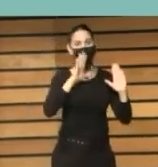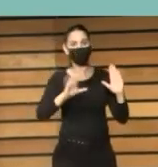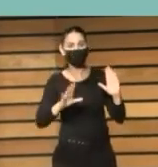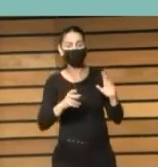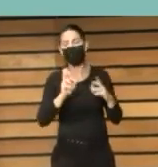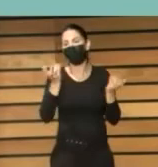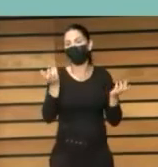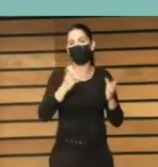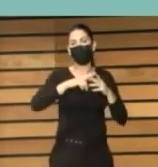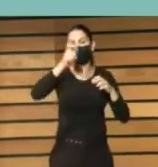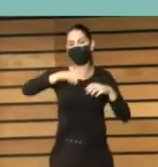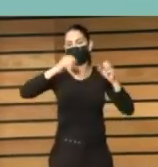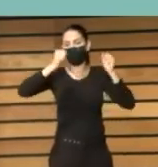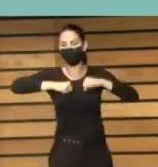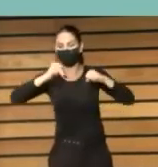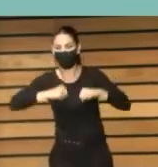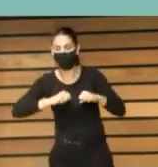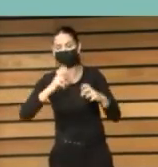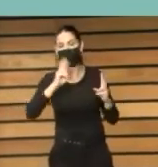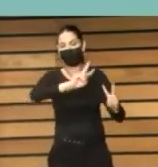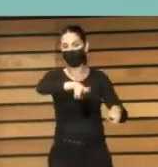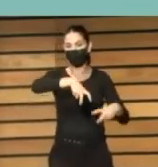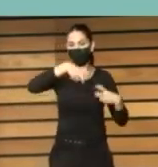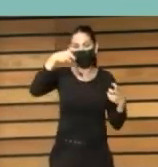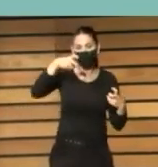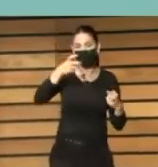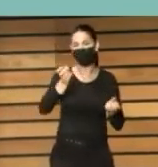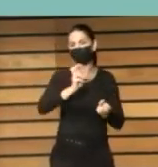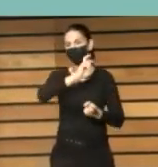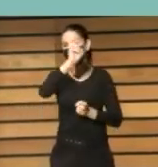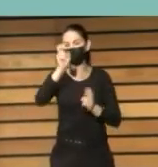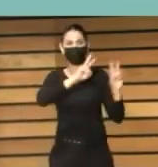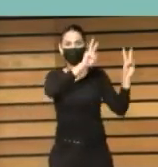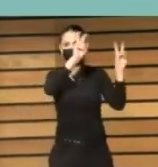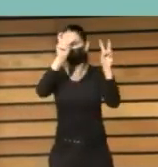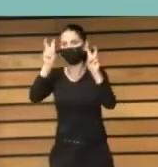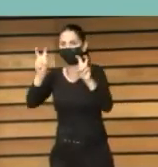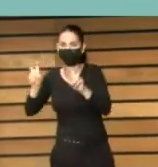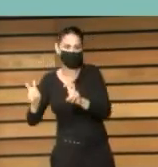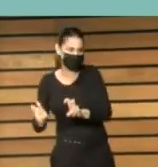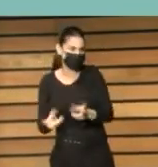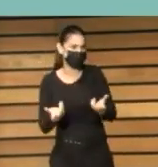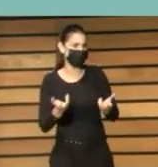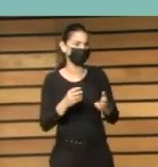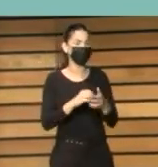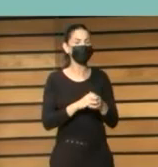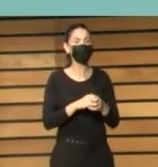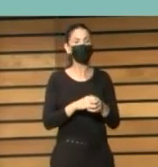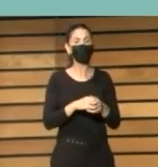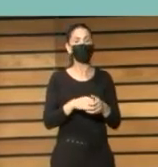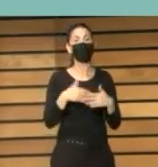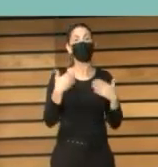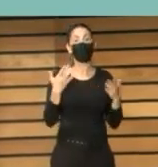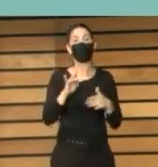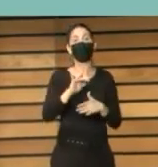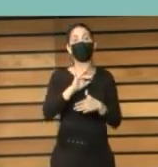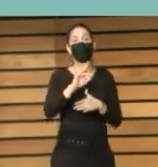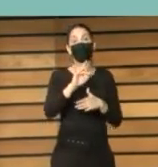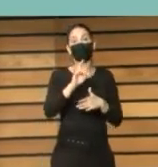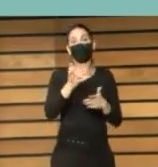mayores está la innovación están muchos de los temas que se están teniendo entonces sí que